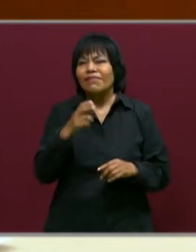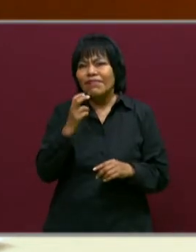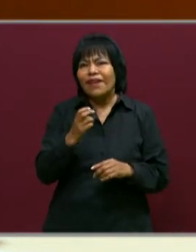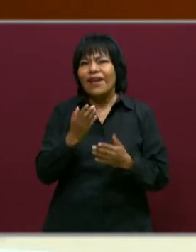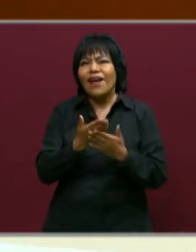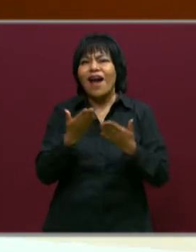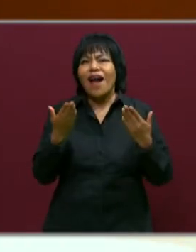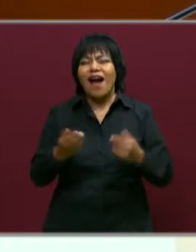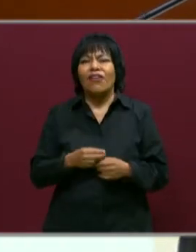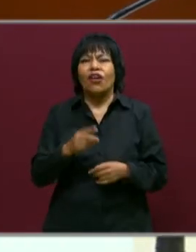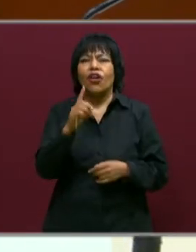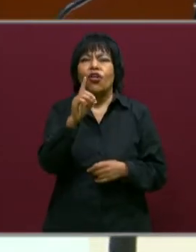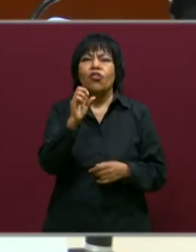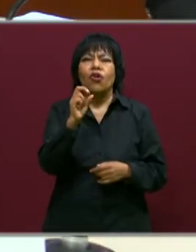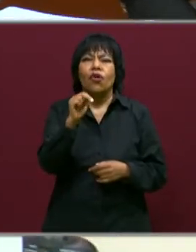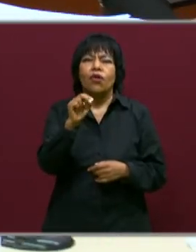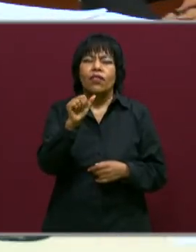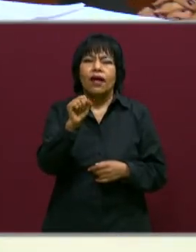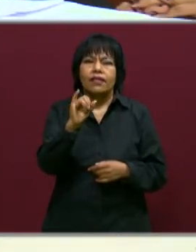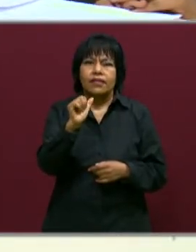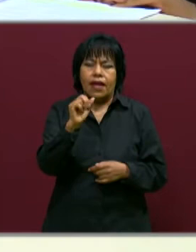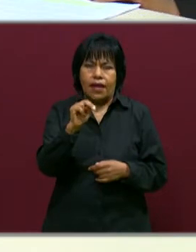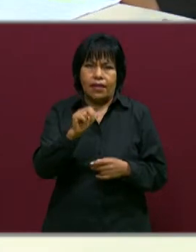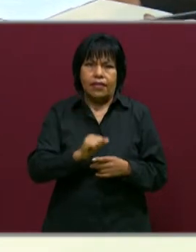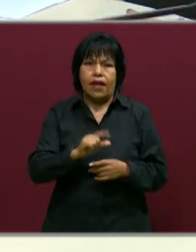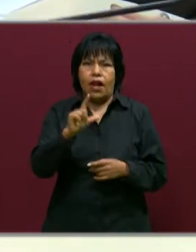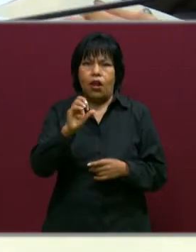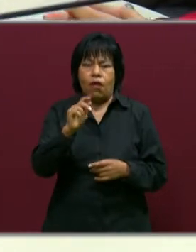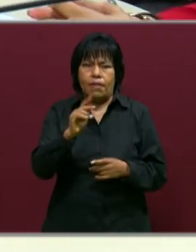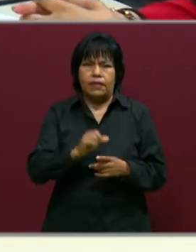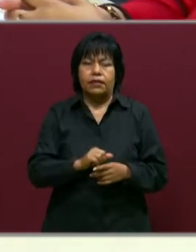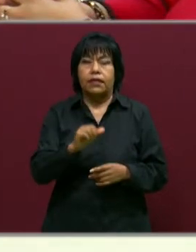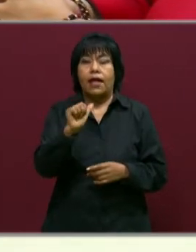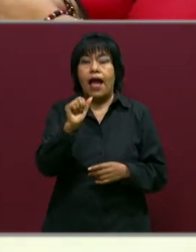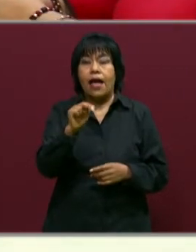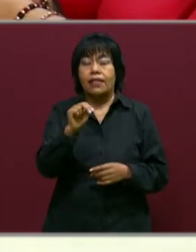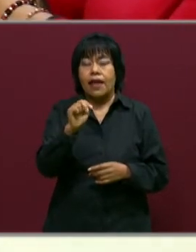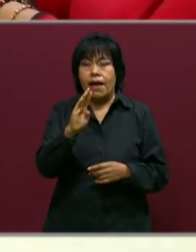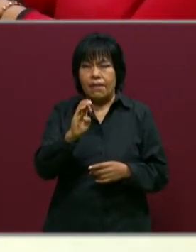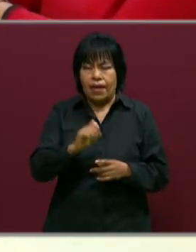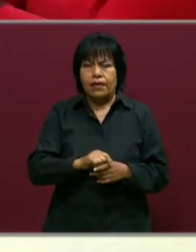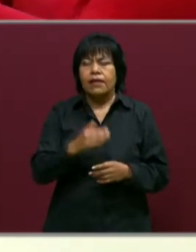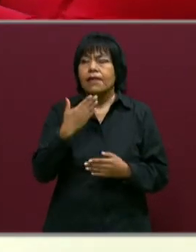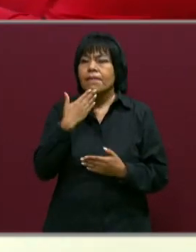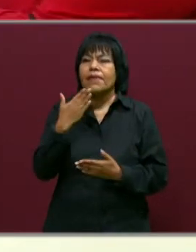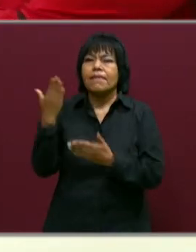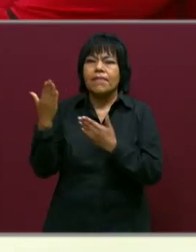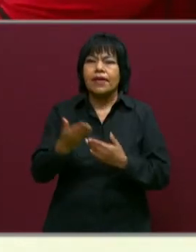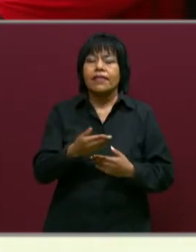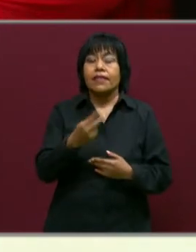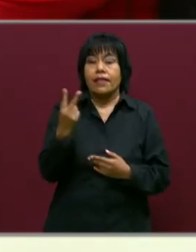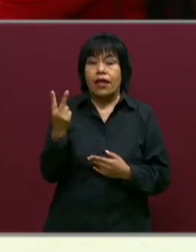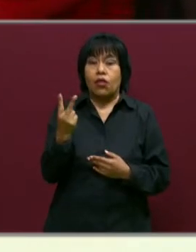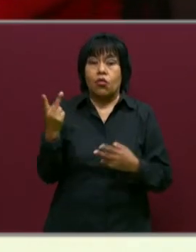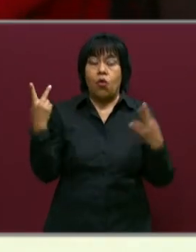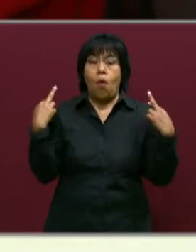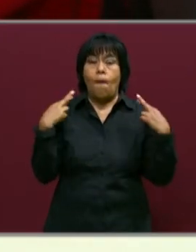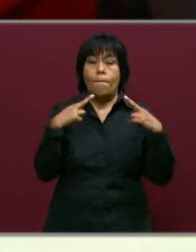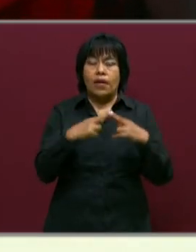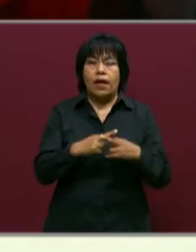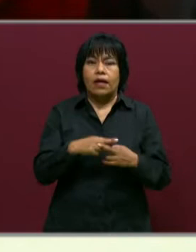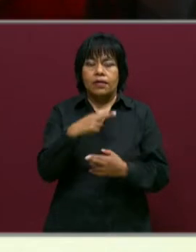con nosotros Dona Siana López Hernández y Anabel Huerta Deita, a quienes les doy la bienvenida, ya son maestras en educación